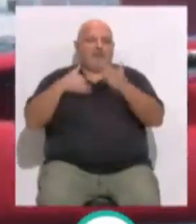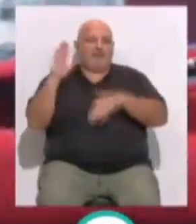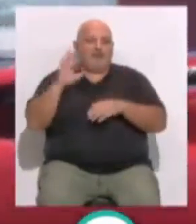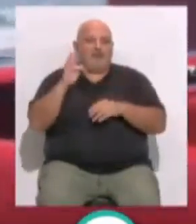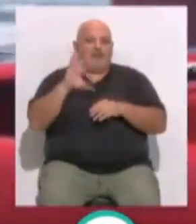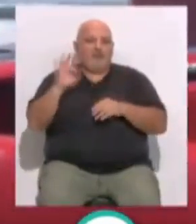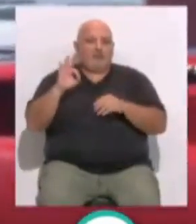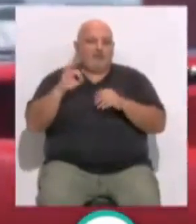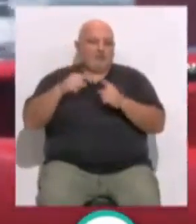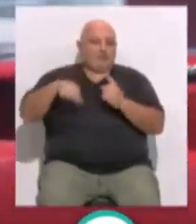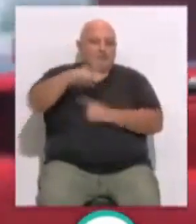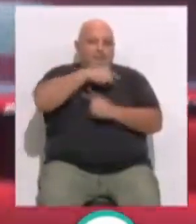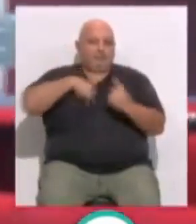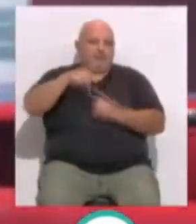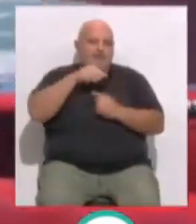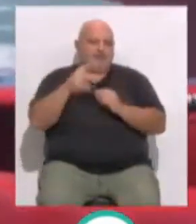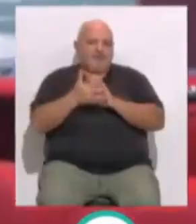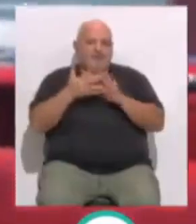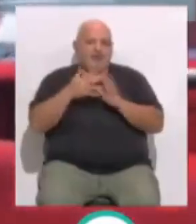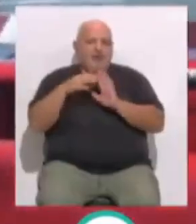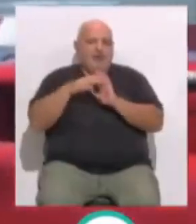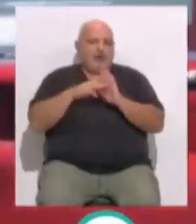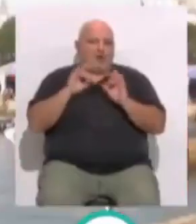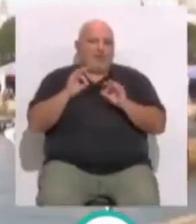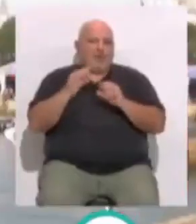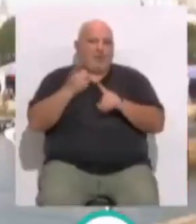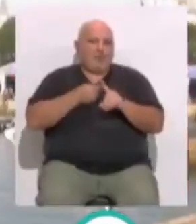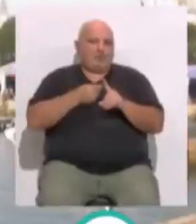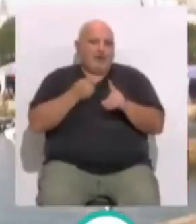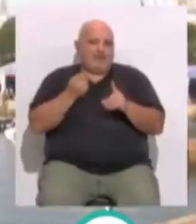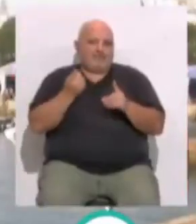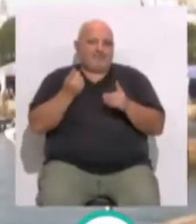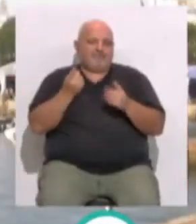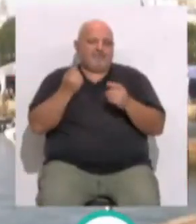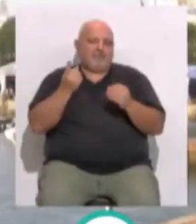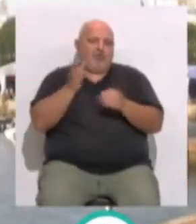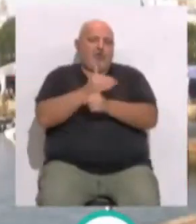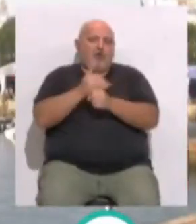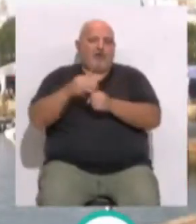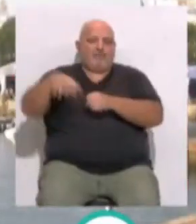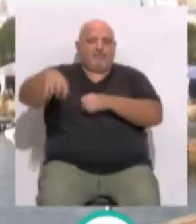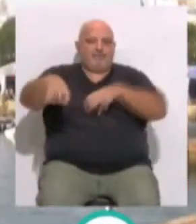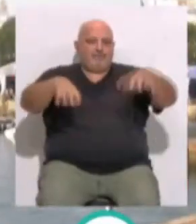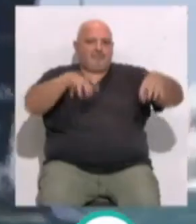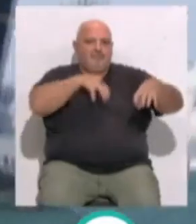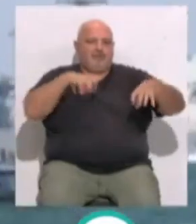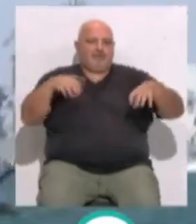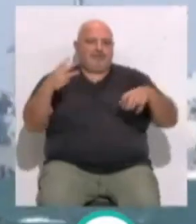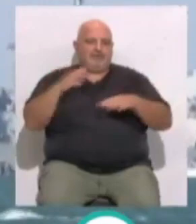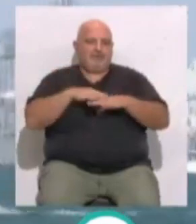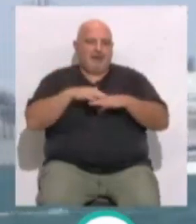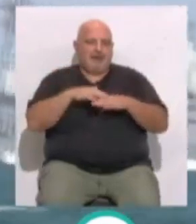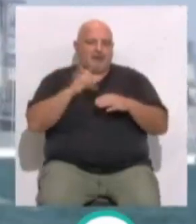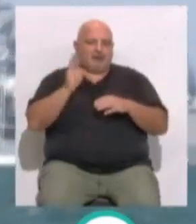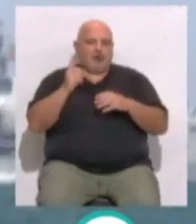de los 50 nudos... ...y bueno, son embarcaciones que se salen de las condiciones normales... ...entonces se establecen unas zonas que son para que